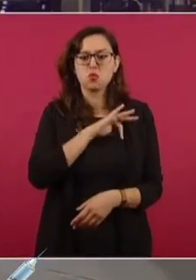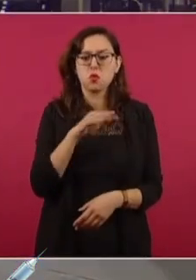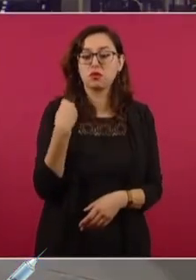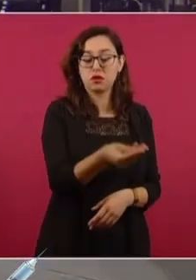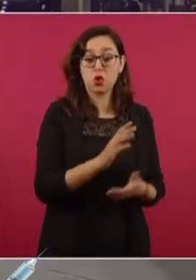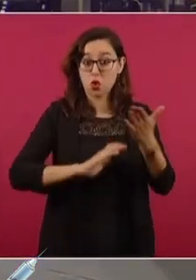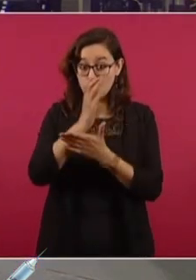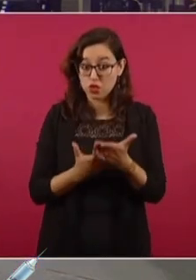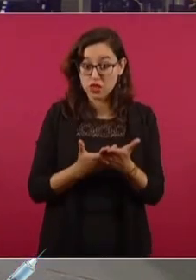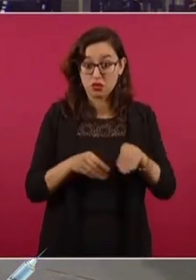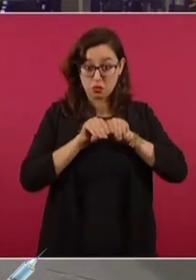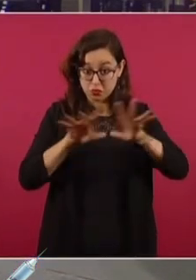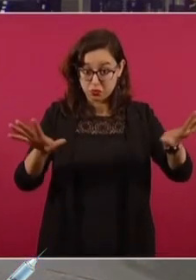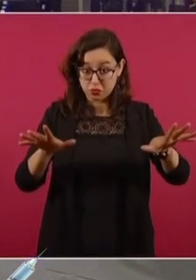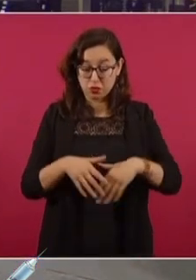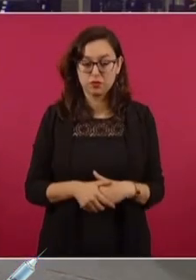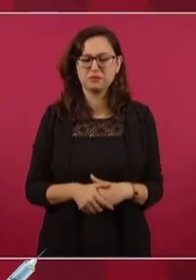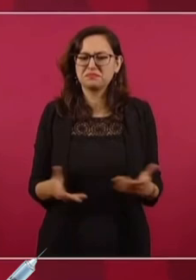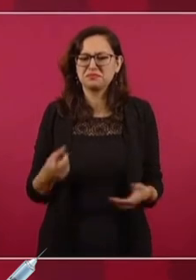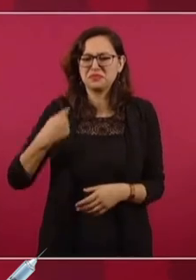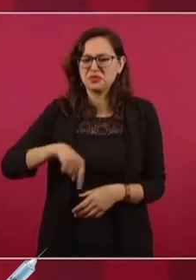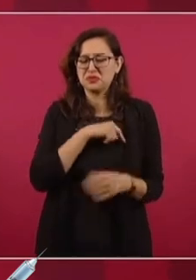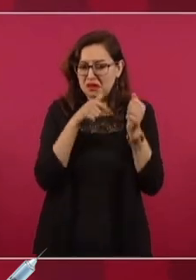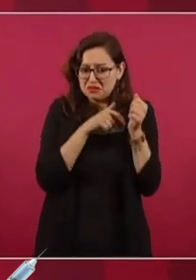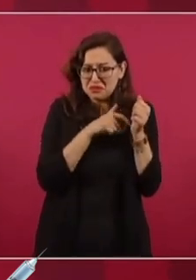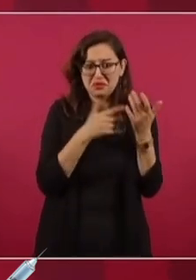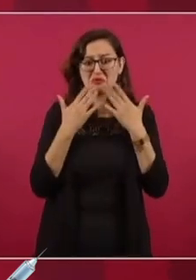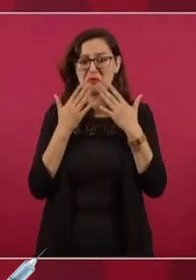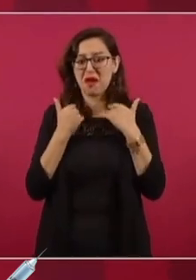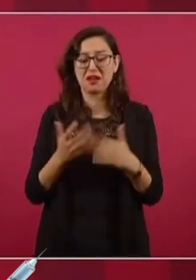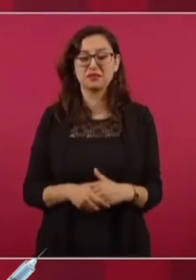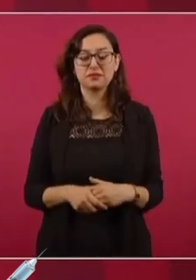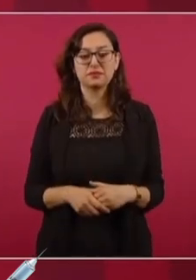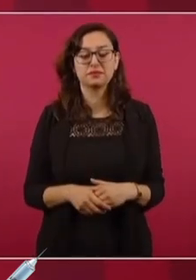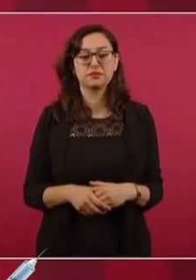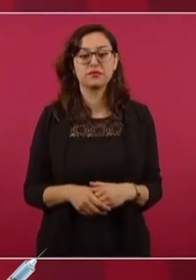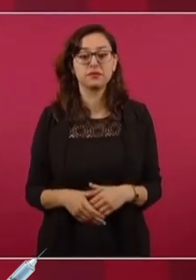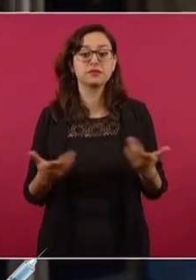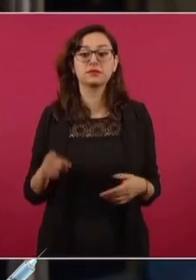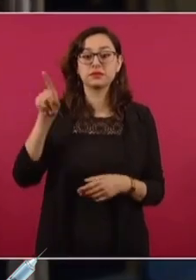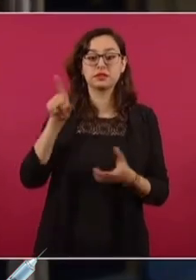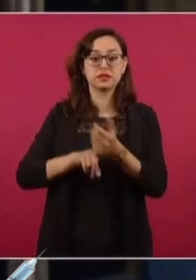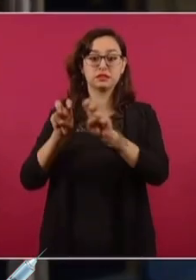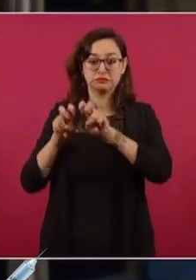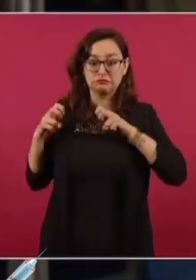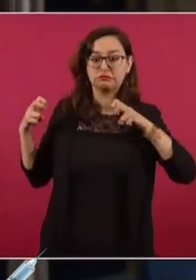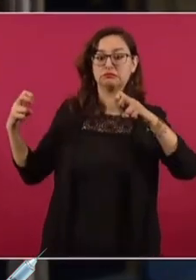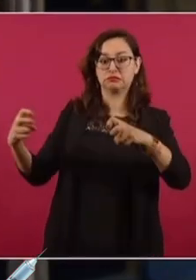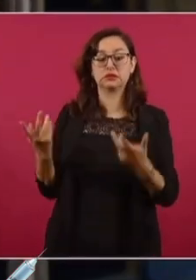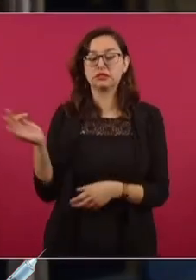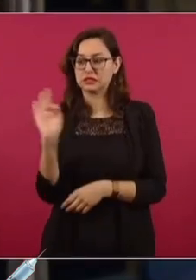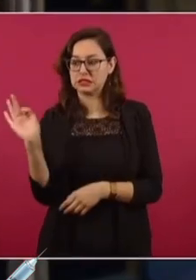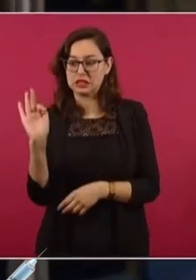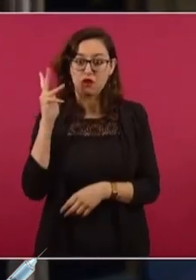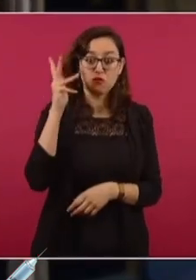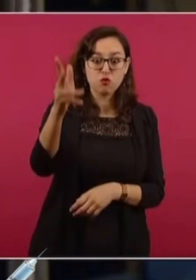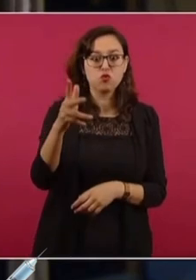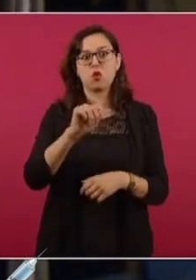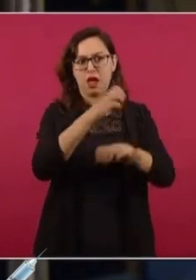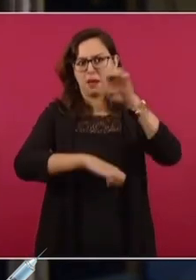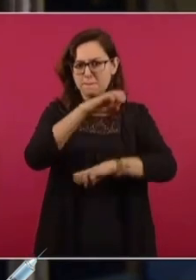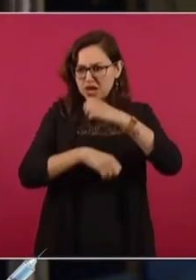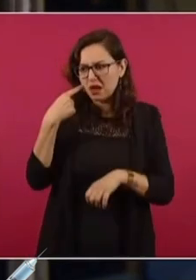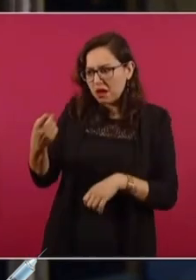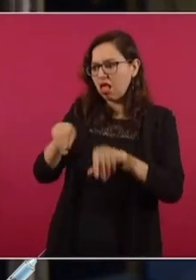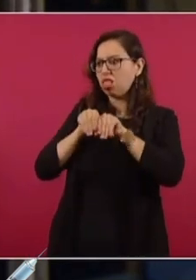públicos los contratos con todas las farmacéuticas? Todo, todo, todo. No tenemos nada que ocultar. El ministro, bueno, algunos de los ministros argumentaban que esto podría complicar, que posteriormente el gobierno pueda